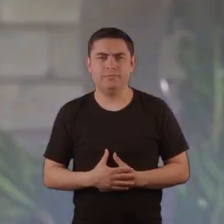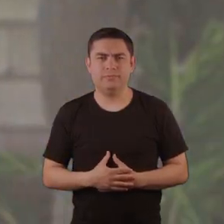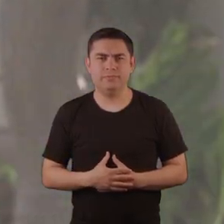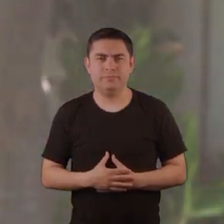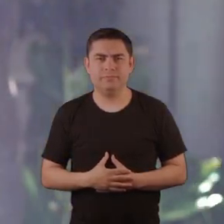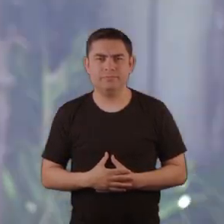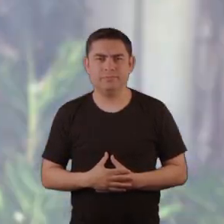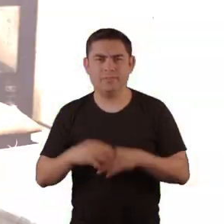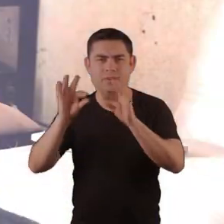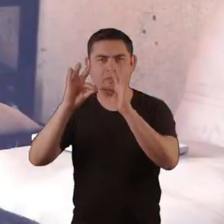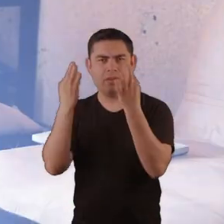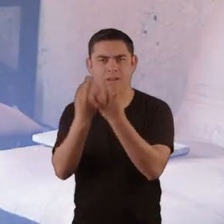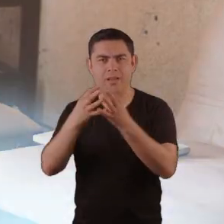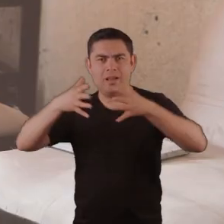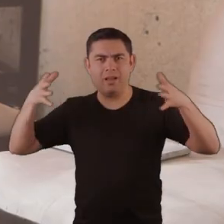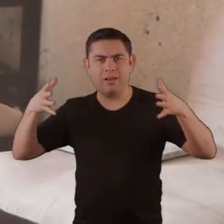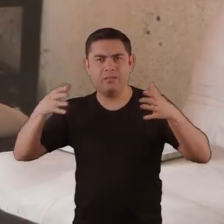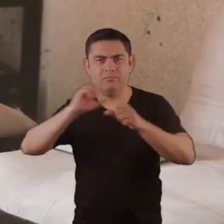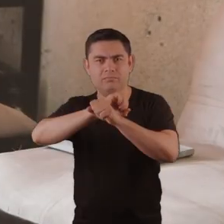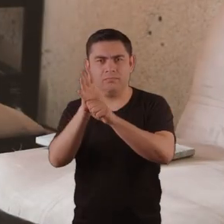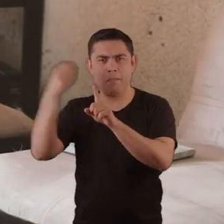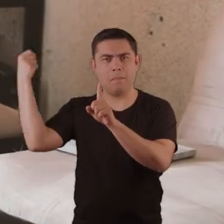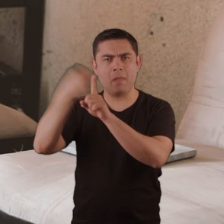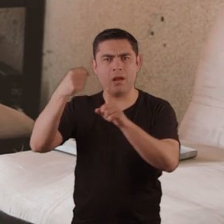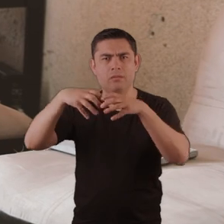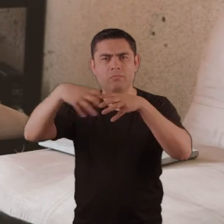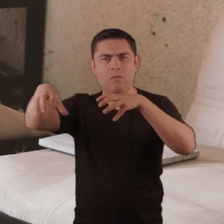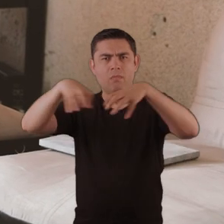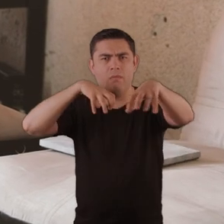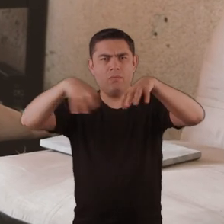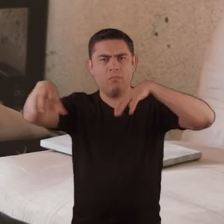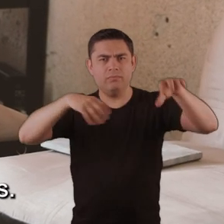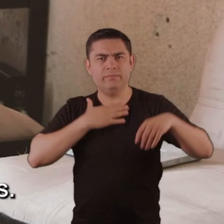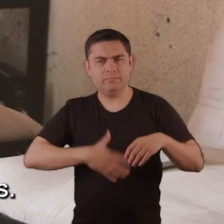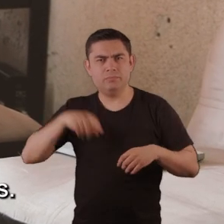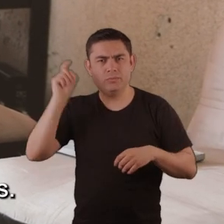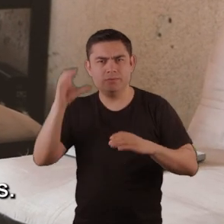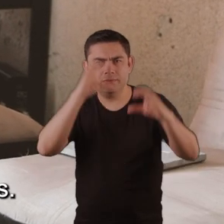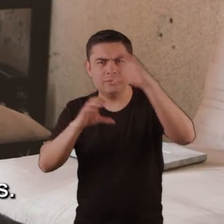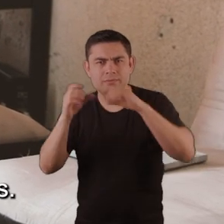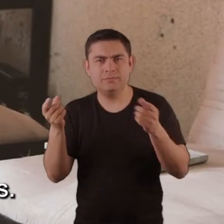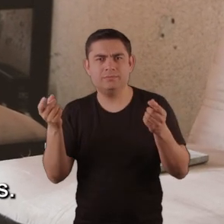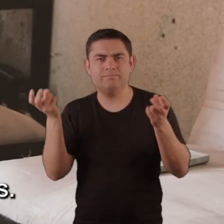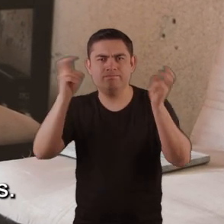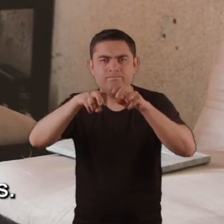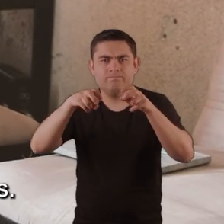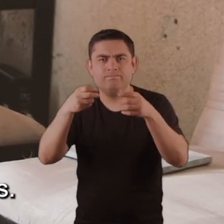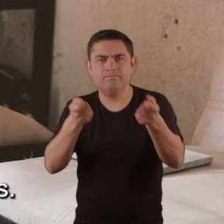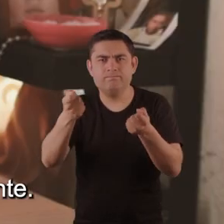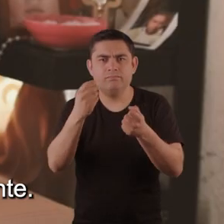se encierran. Por ejemplo, para participar en búsqueda son muchas familias, realmente son muchas. Y solo nos dan dos lugares por